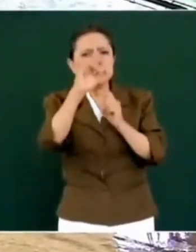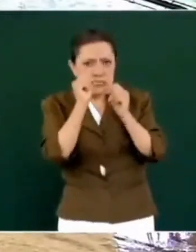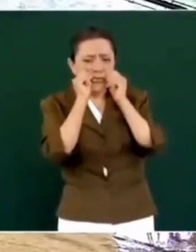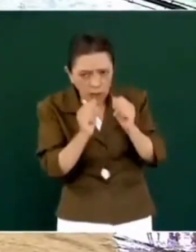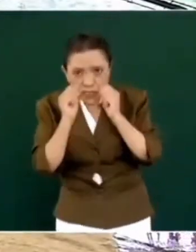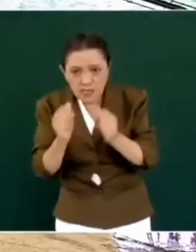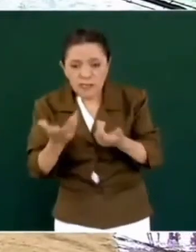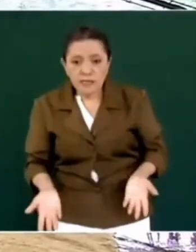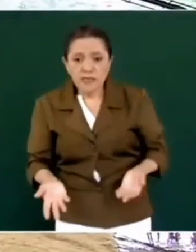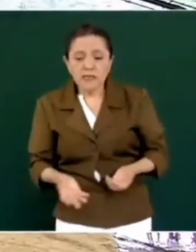lo que me pregunto